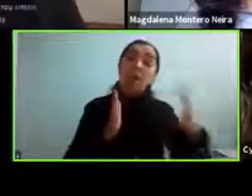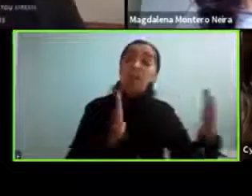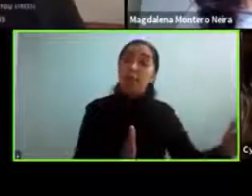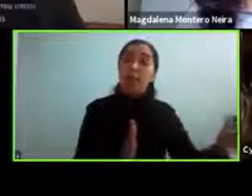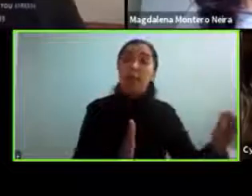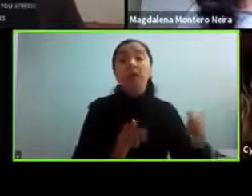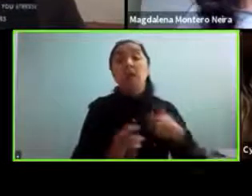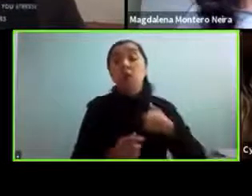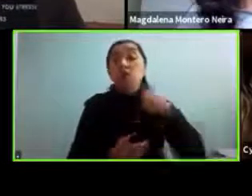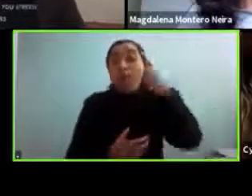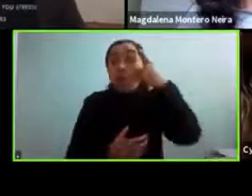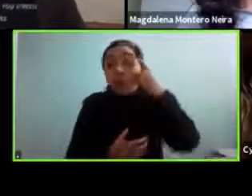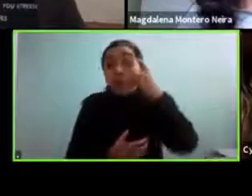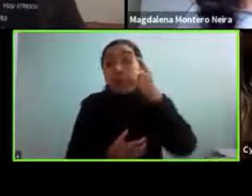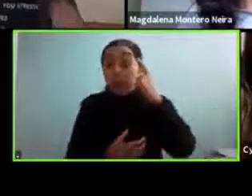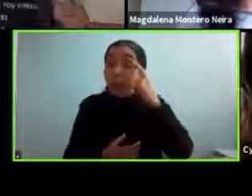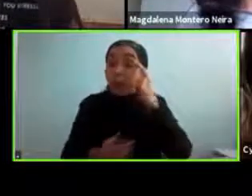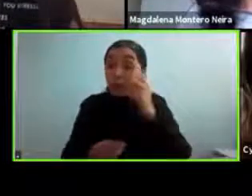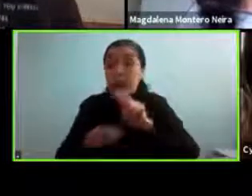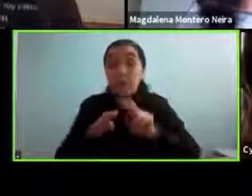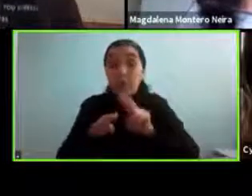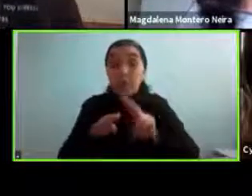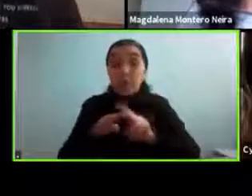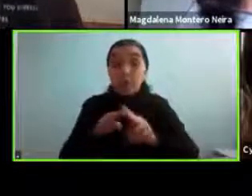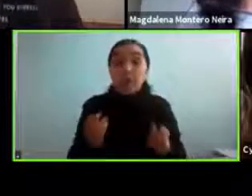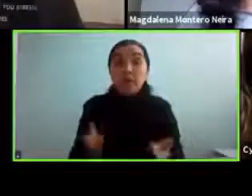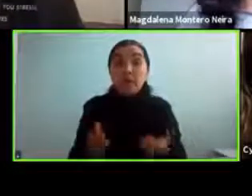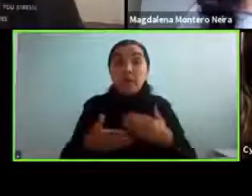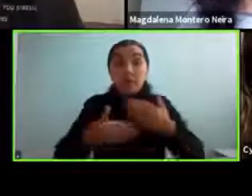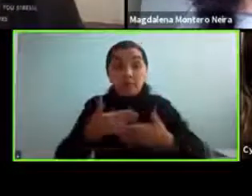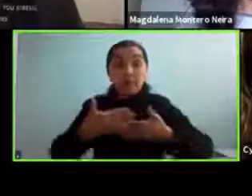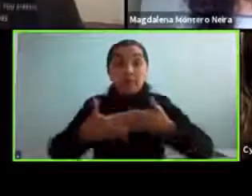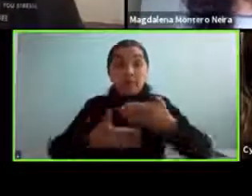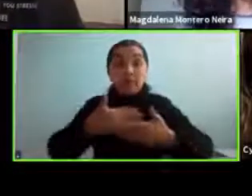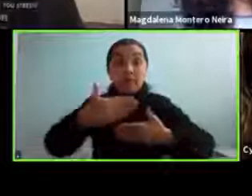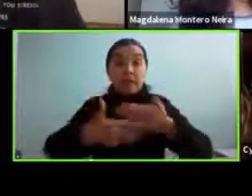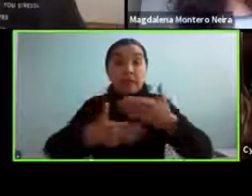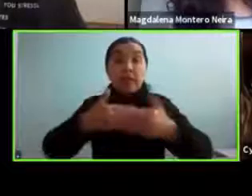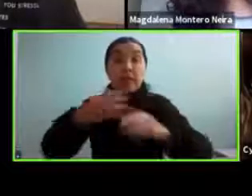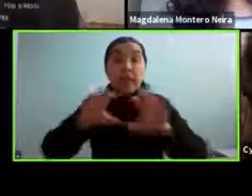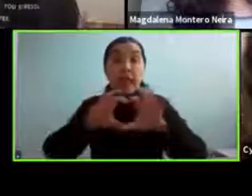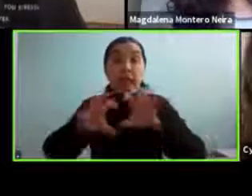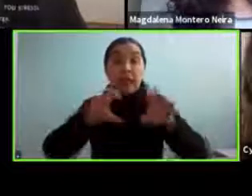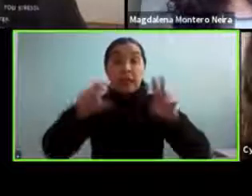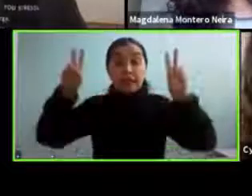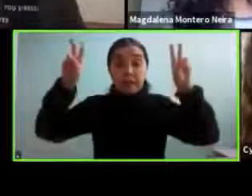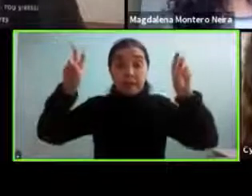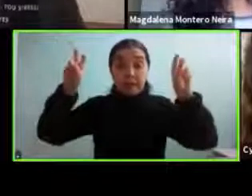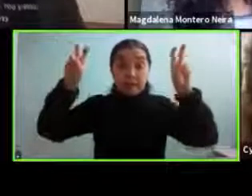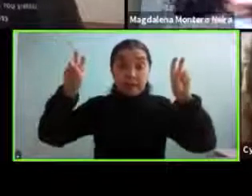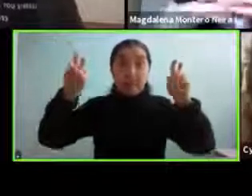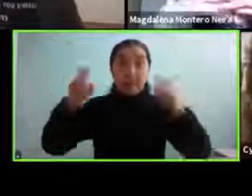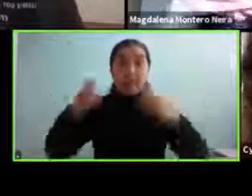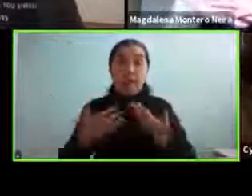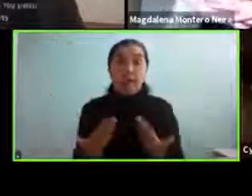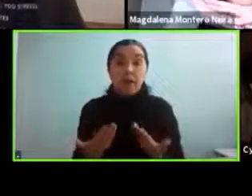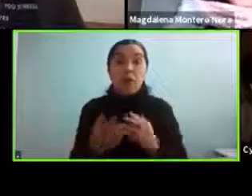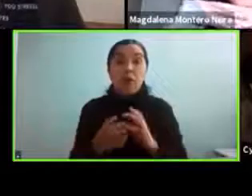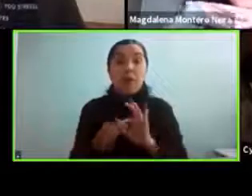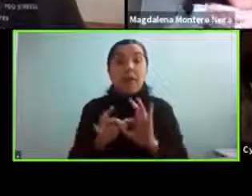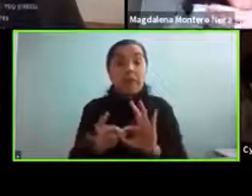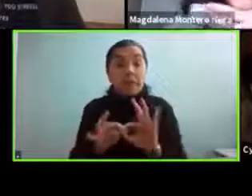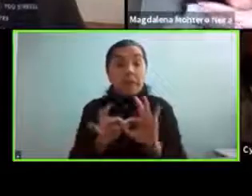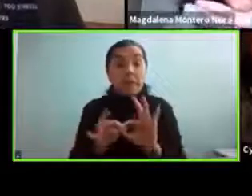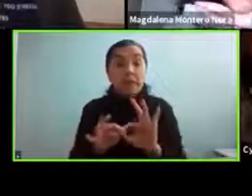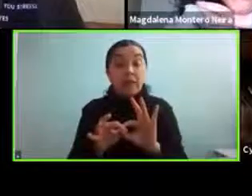considerar hacer algo seguir haciendo actividades sobre esto yo les quiero agradecer a la gente que se